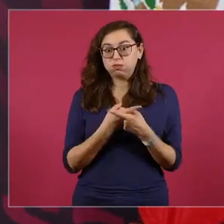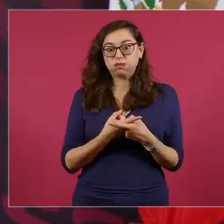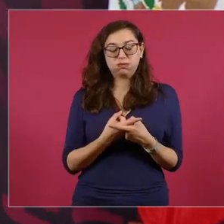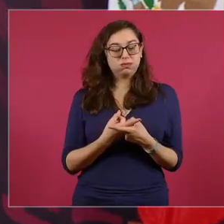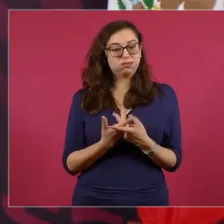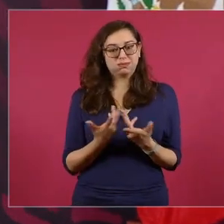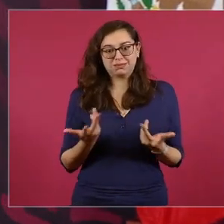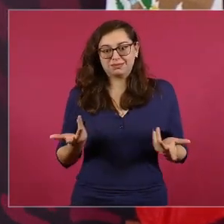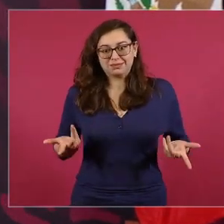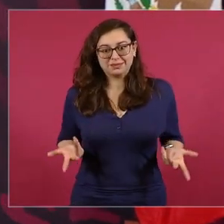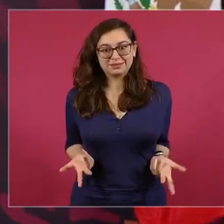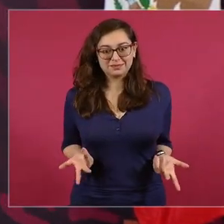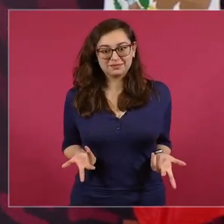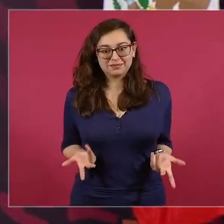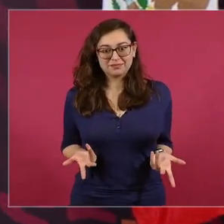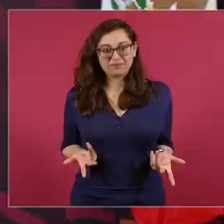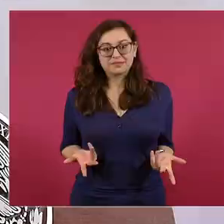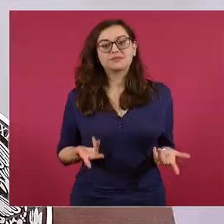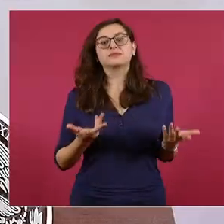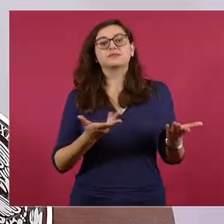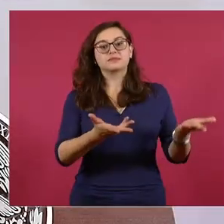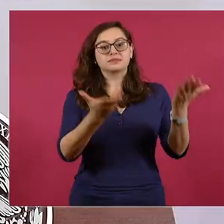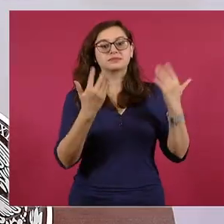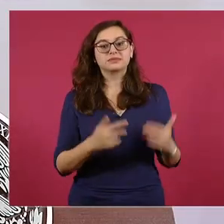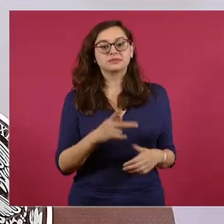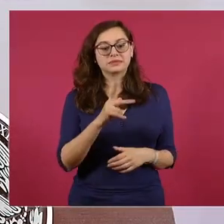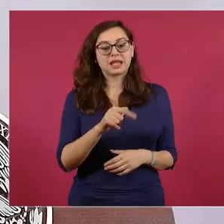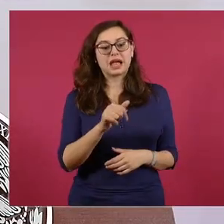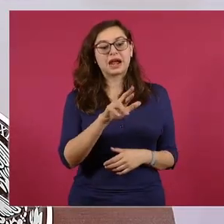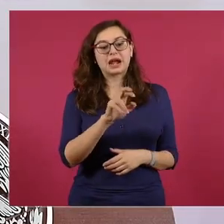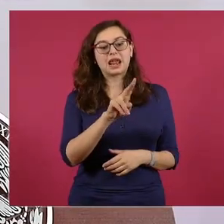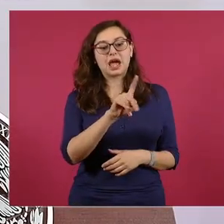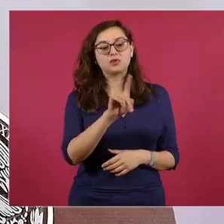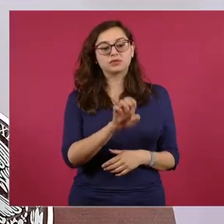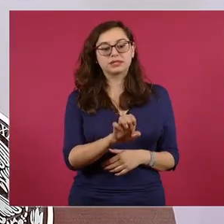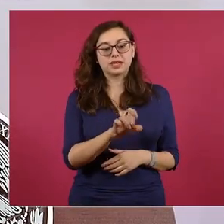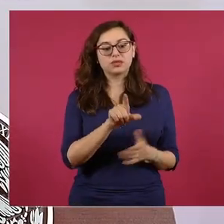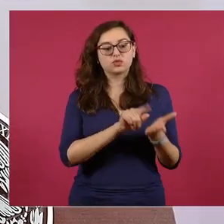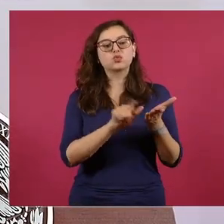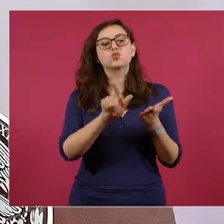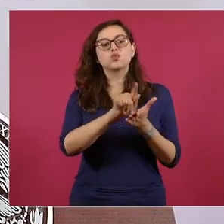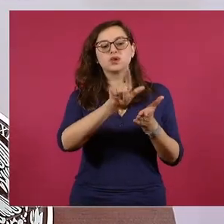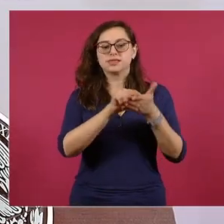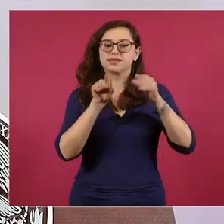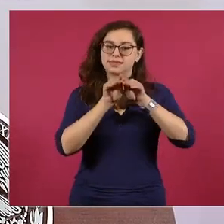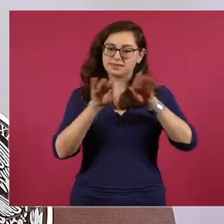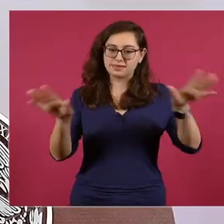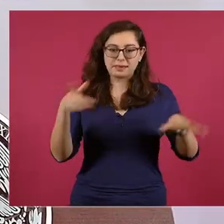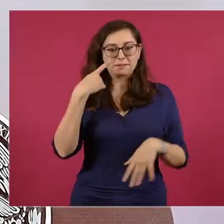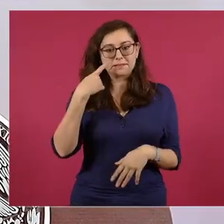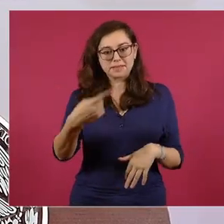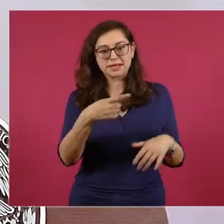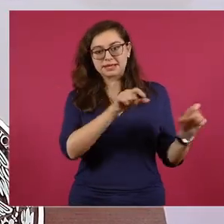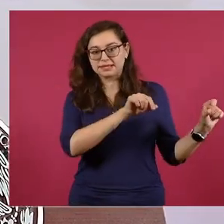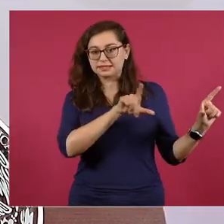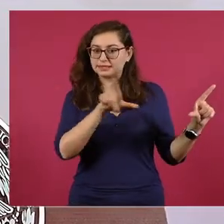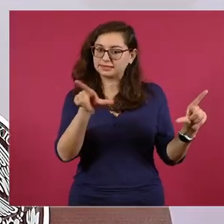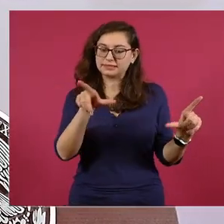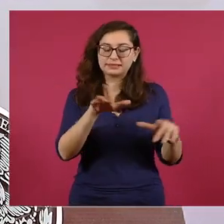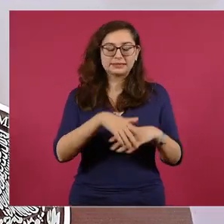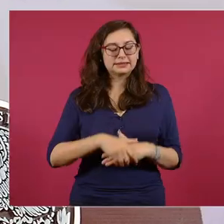ahora ponga Krause la el el tuit de Krause ese es